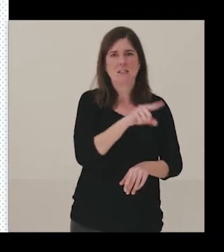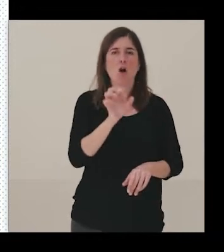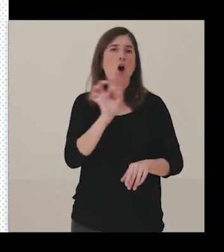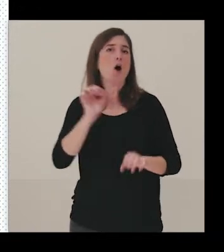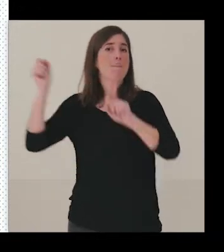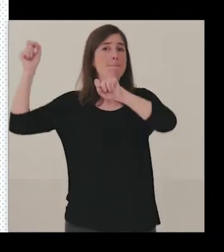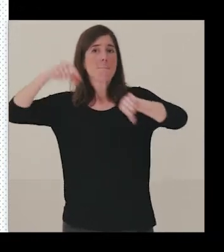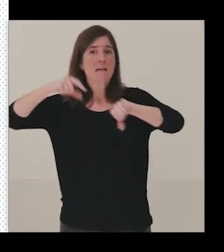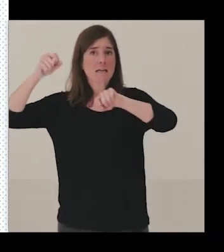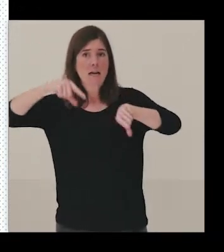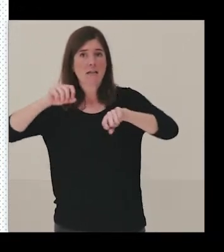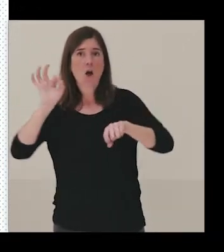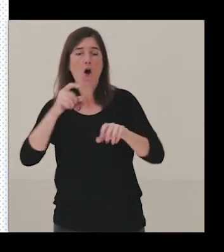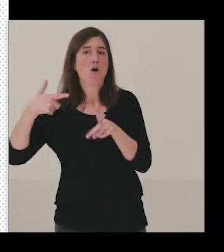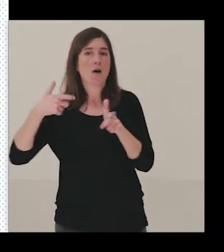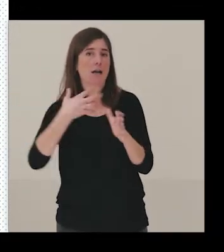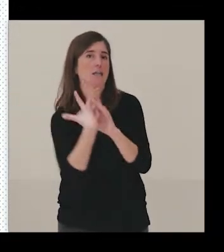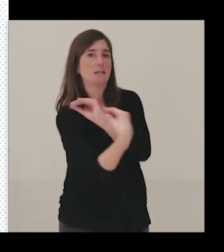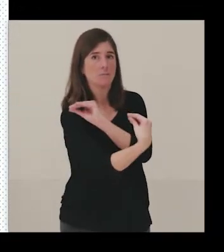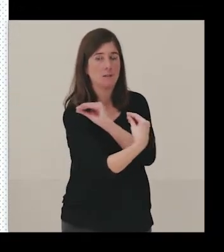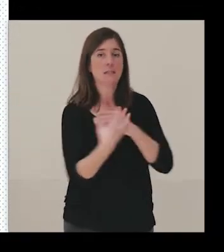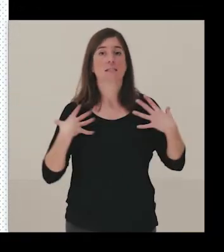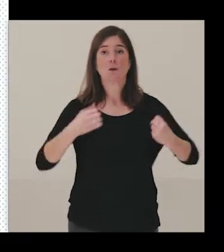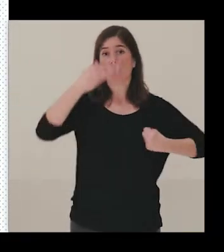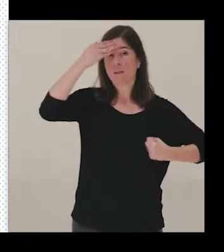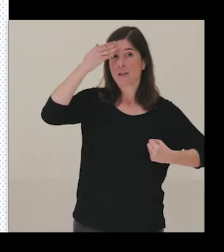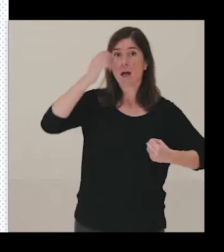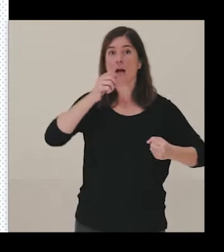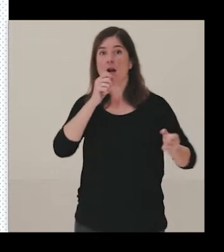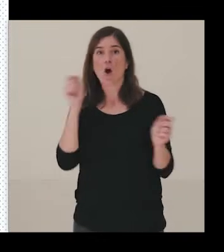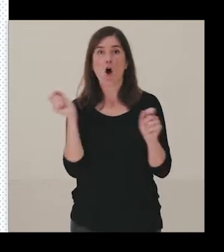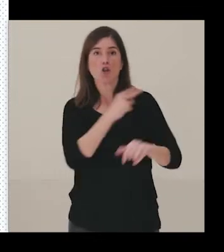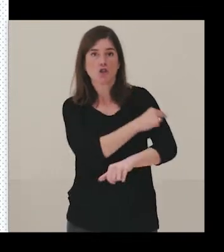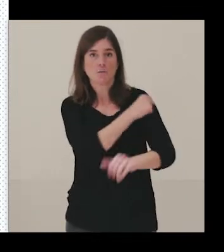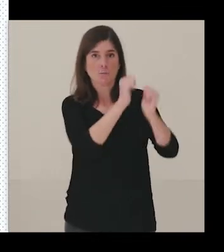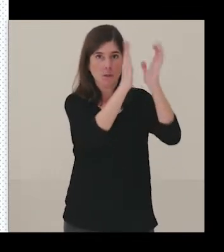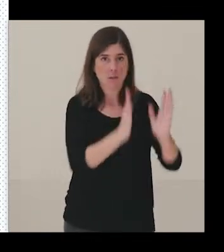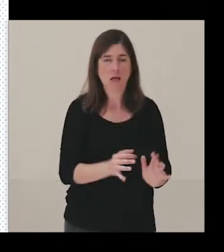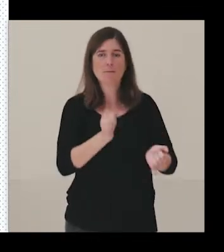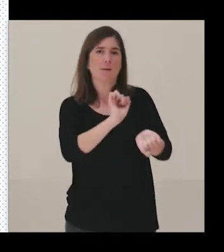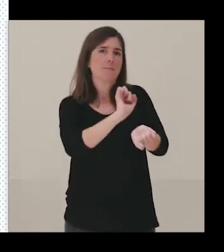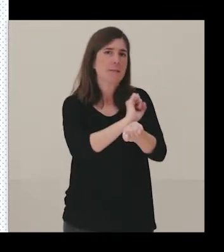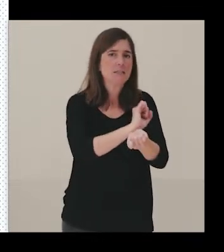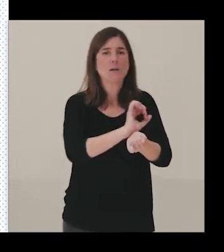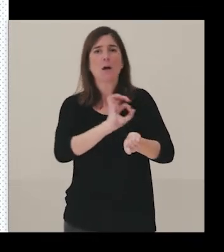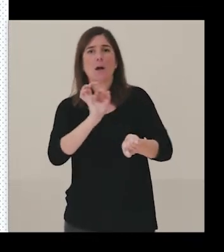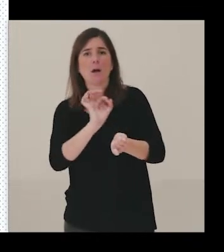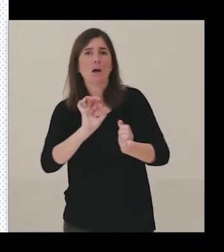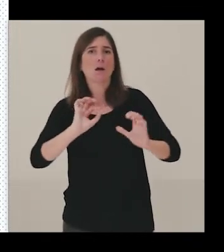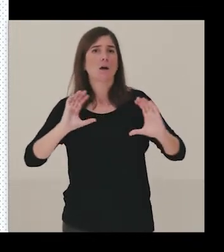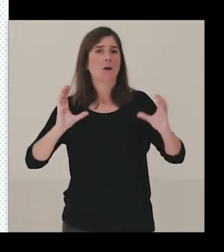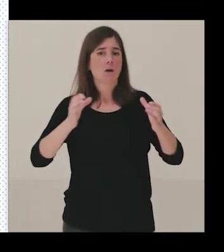migrantes o refugiadas, salud mental y hospitales, personas privadas de libertad, colectivos en situación de